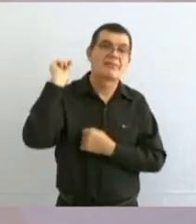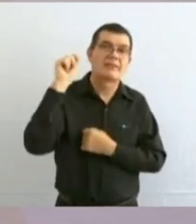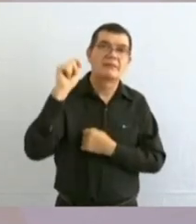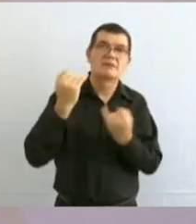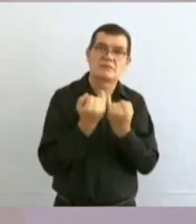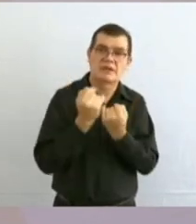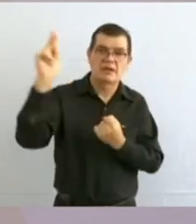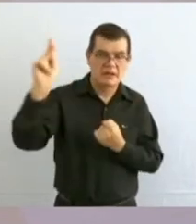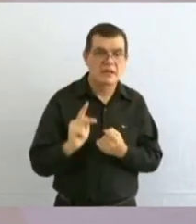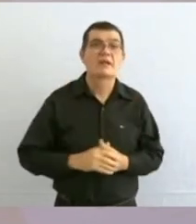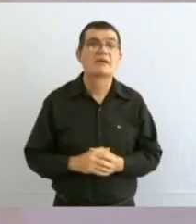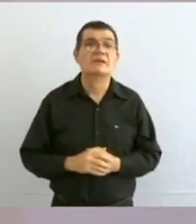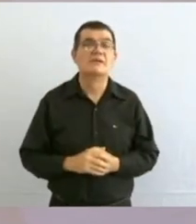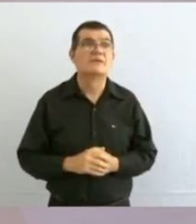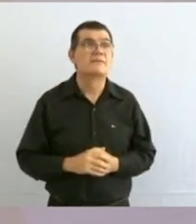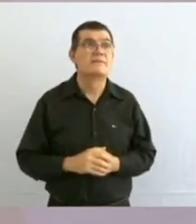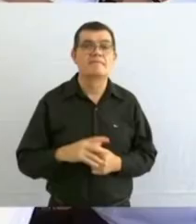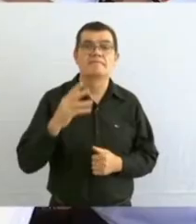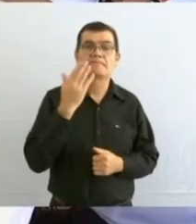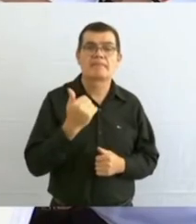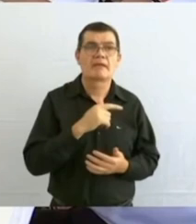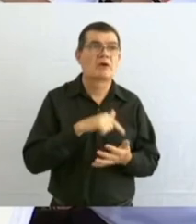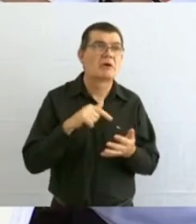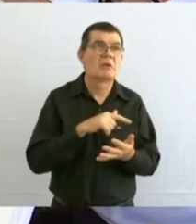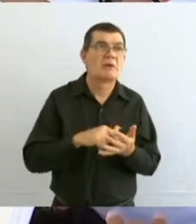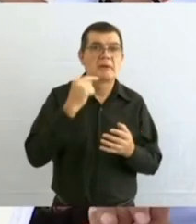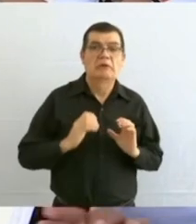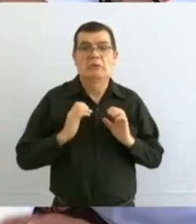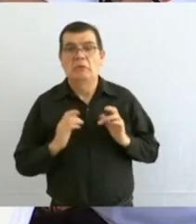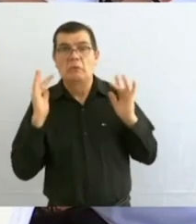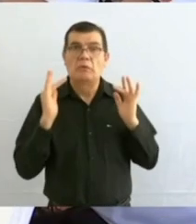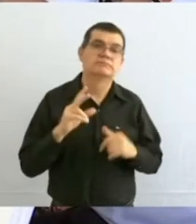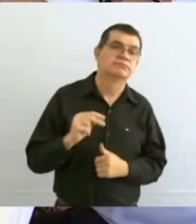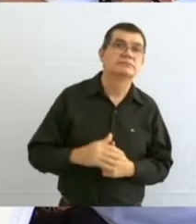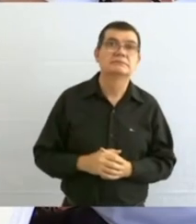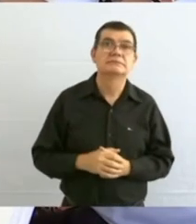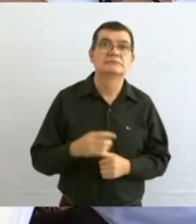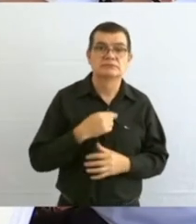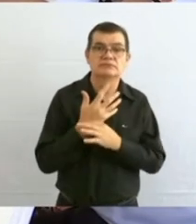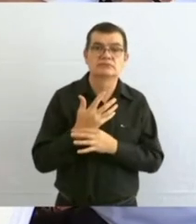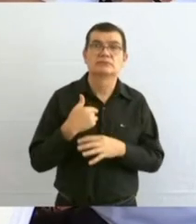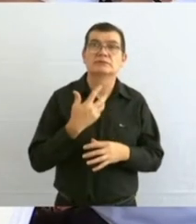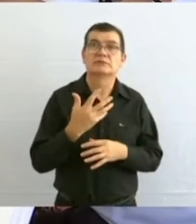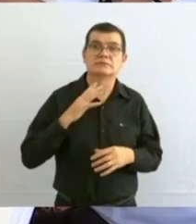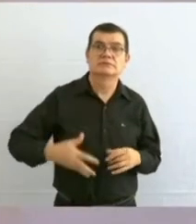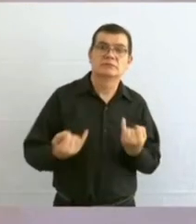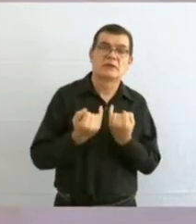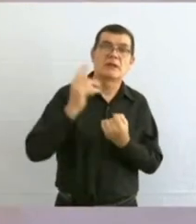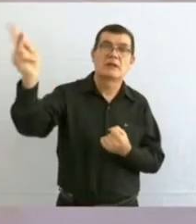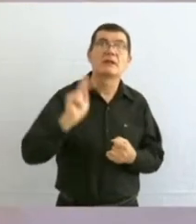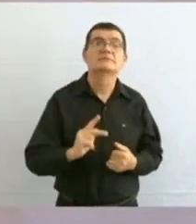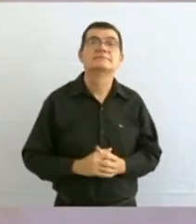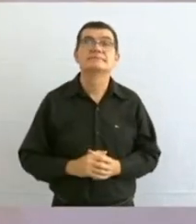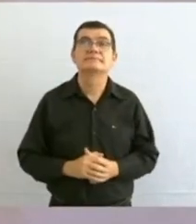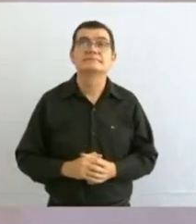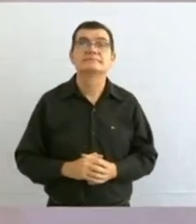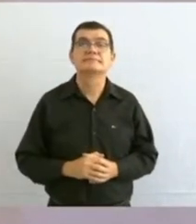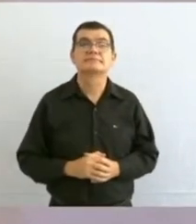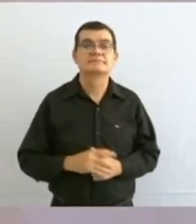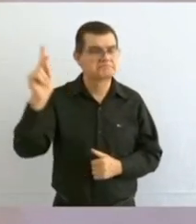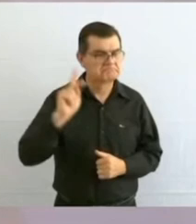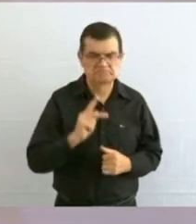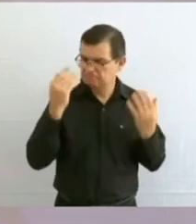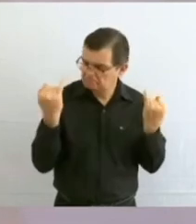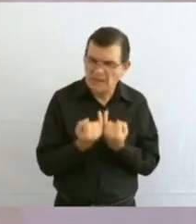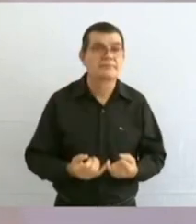Allá también no tienen espacio los conservadores. Y podría contarles la historia, pero es parecida. Muy